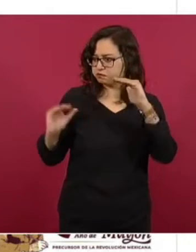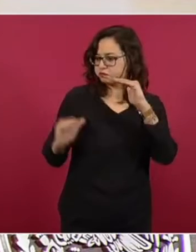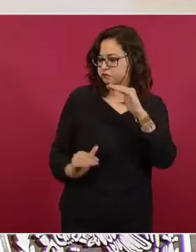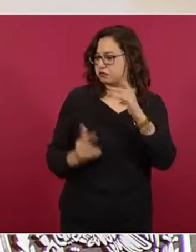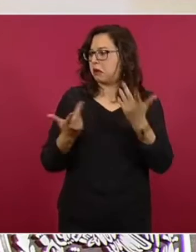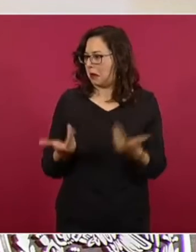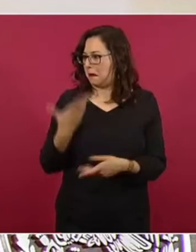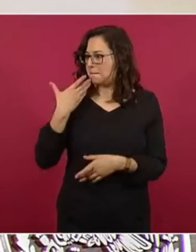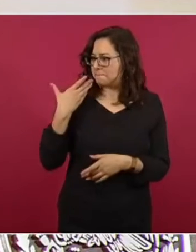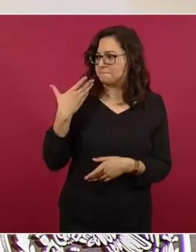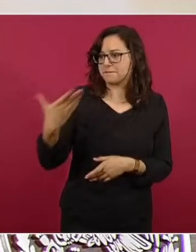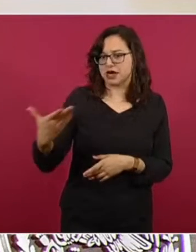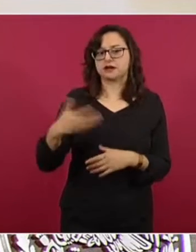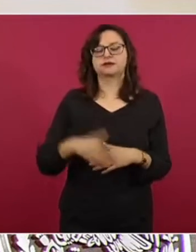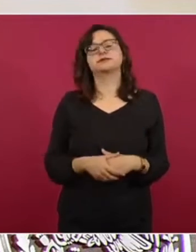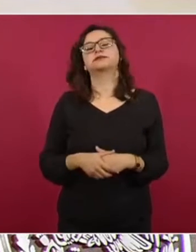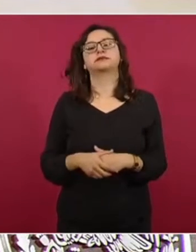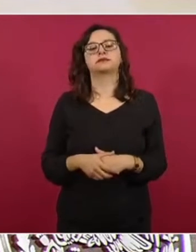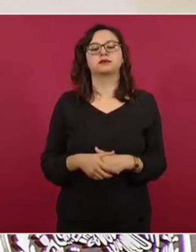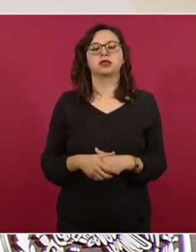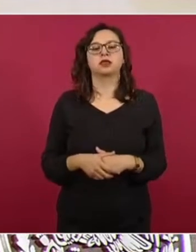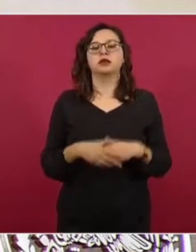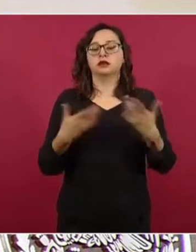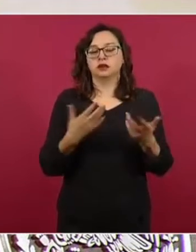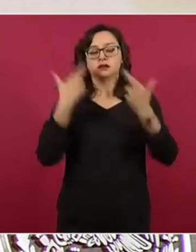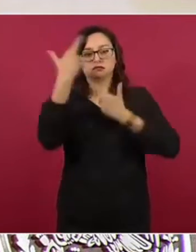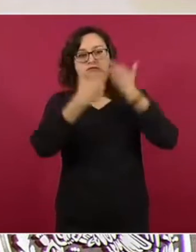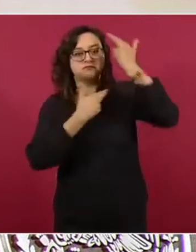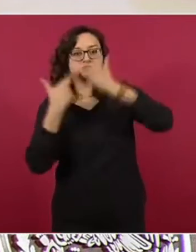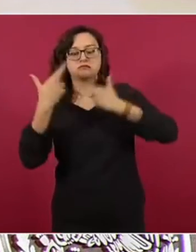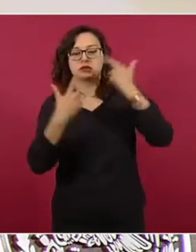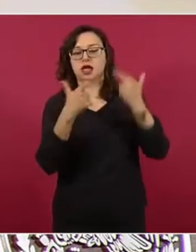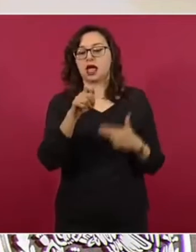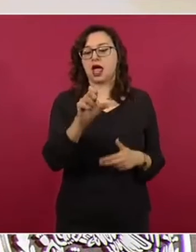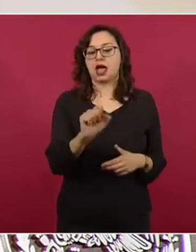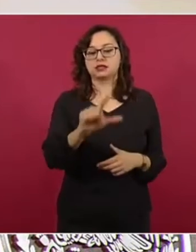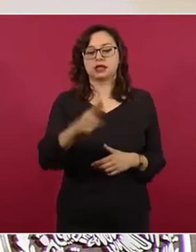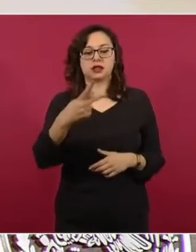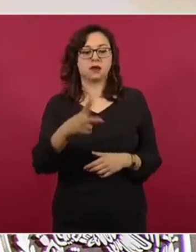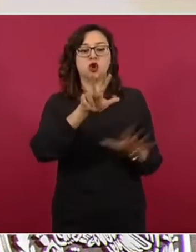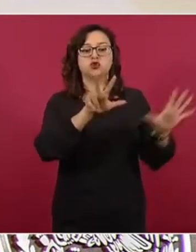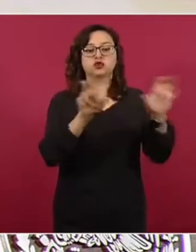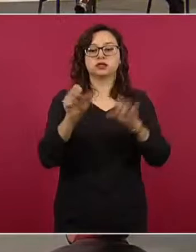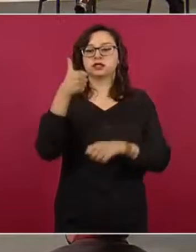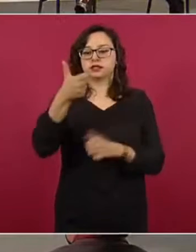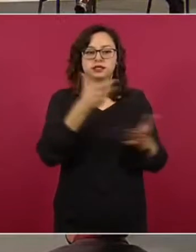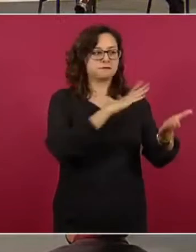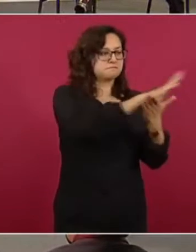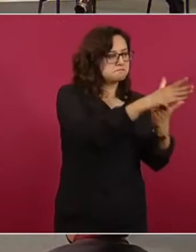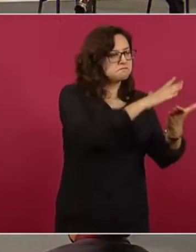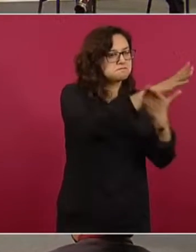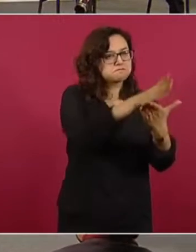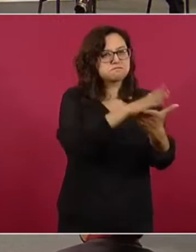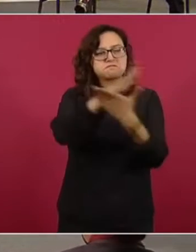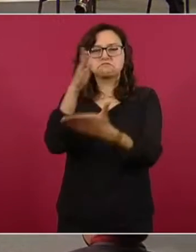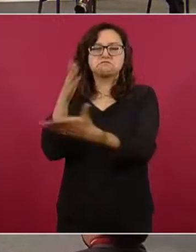máximo para la zona. En verificación de gas LP realizamos 806 verificaciones, nada importante